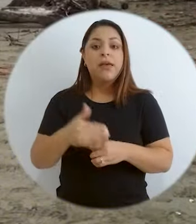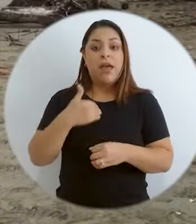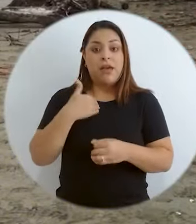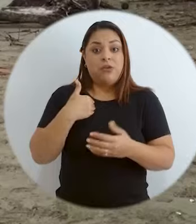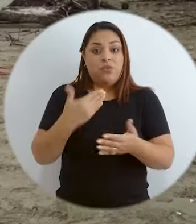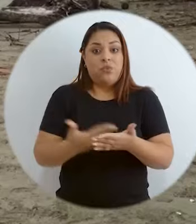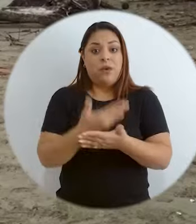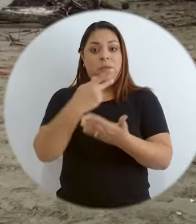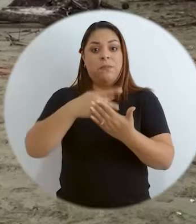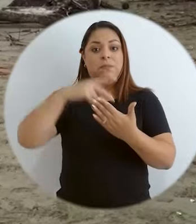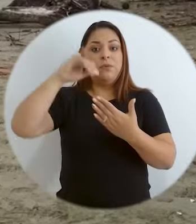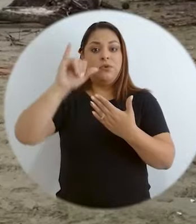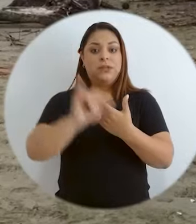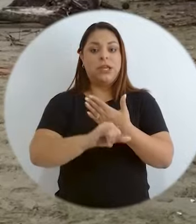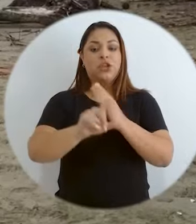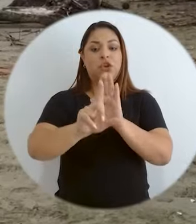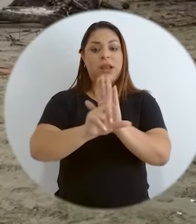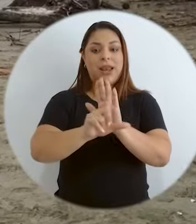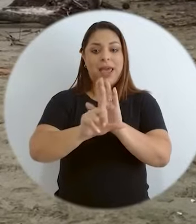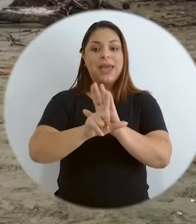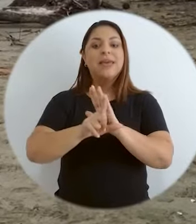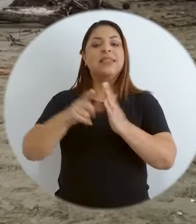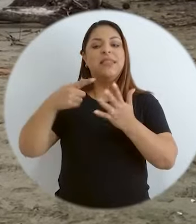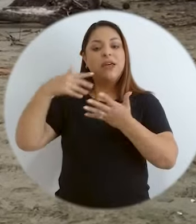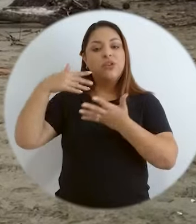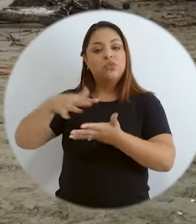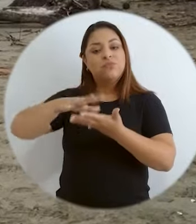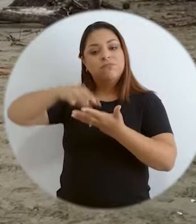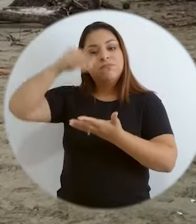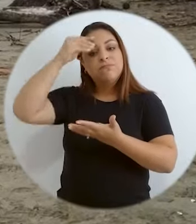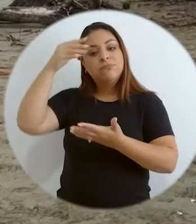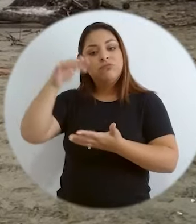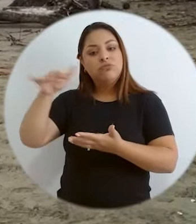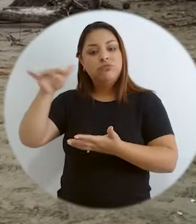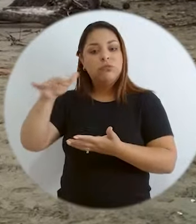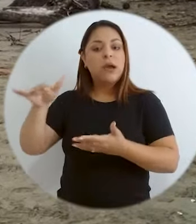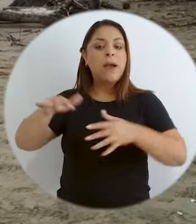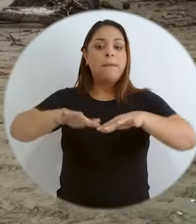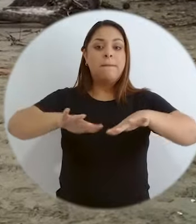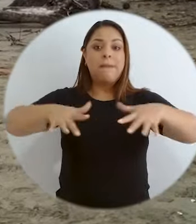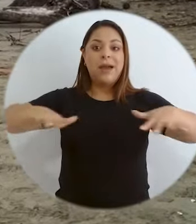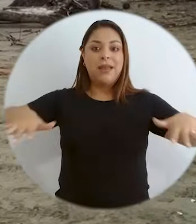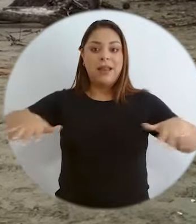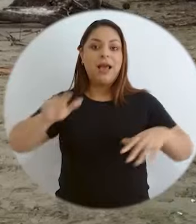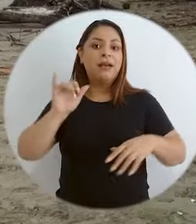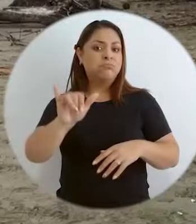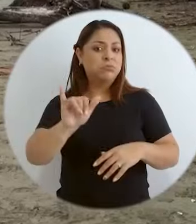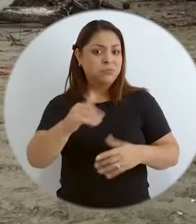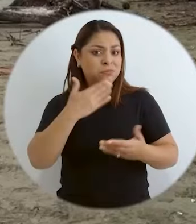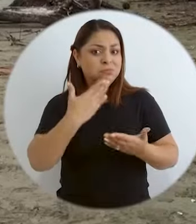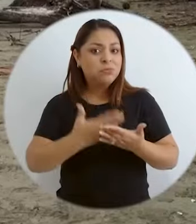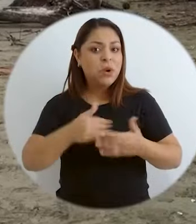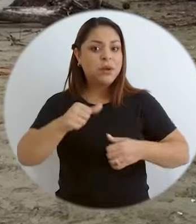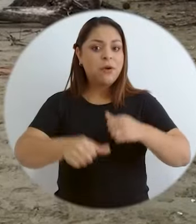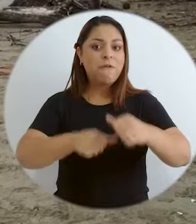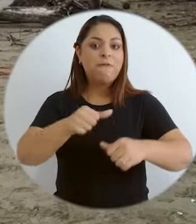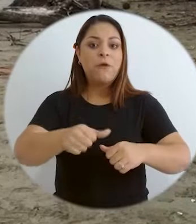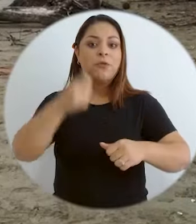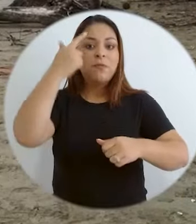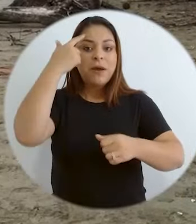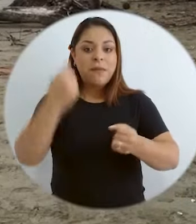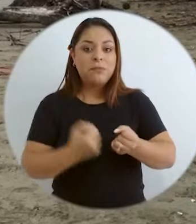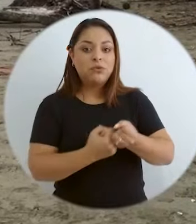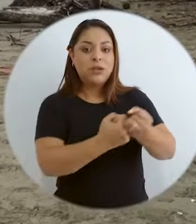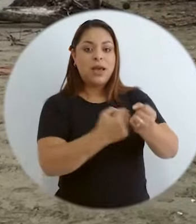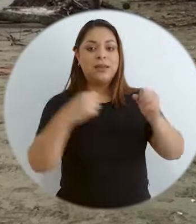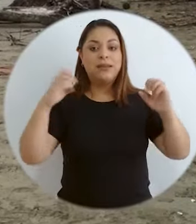también tiene un proyecto de ley sobre alfabetización marina, que me parece a mí un